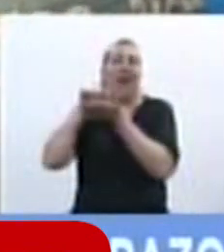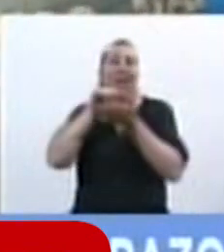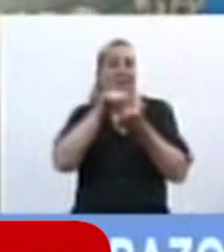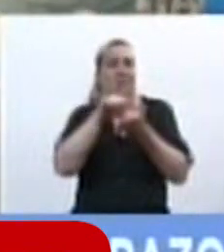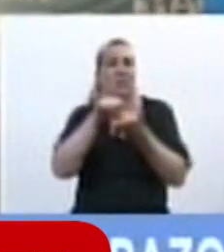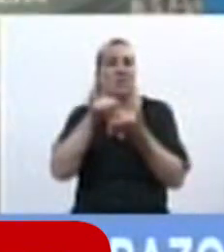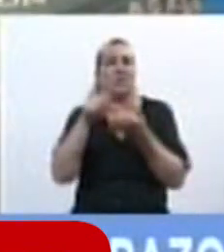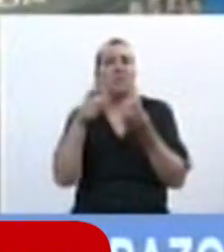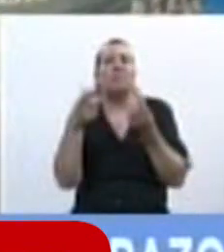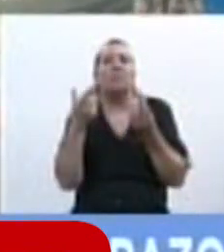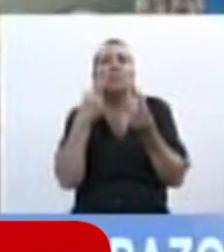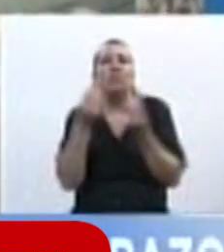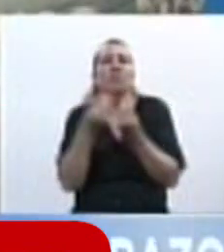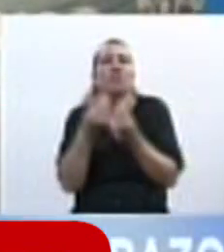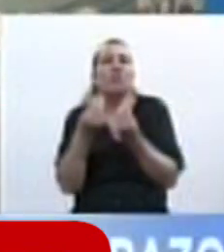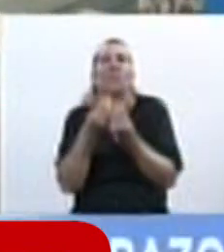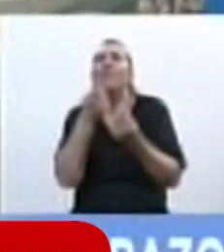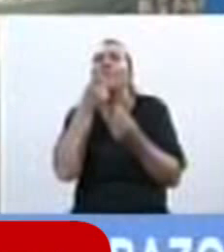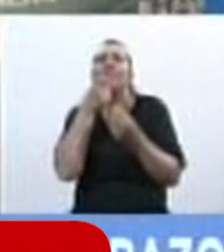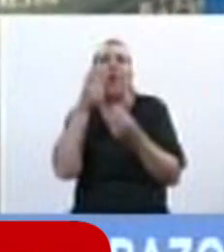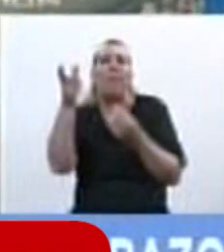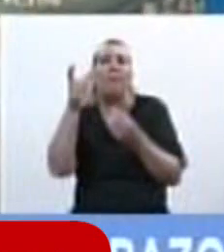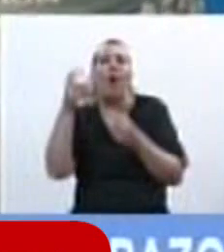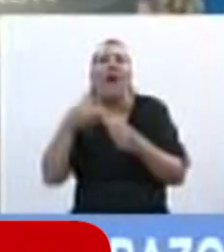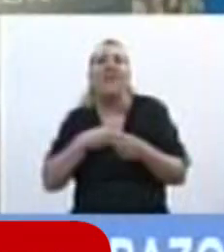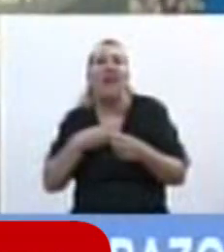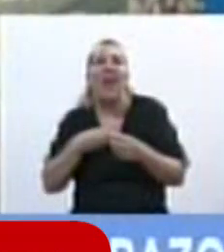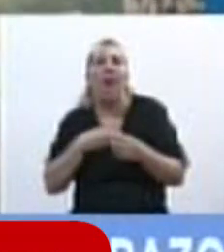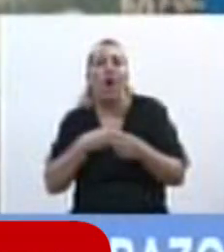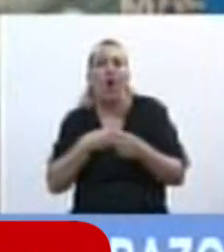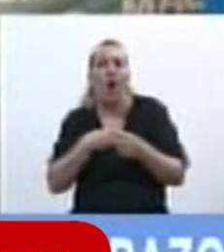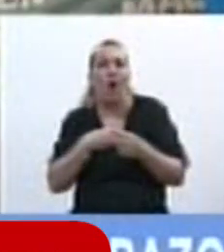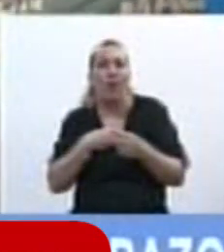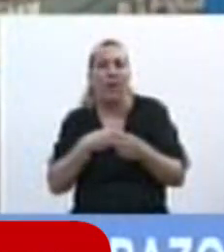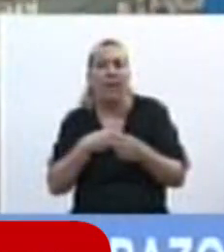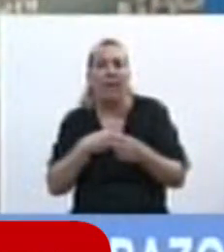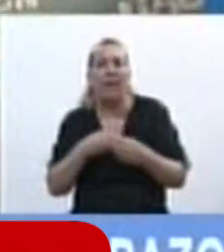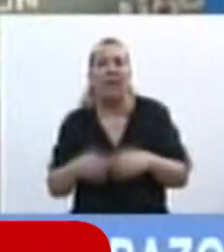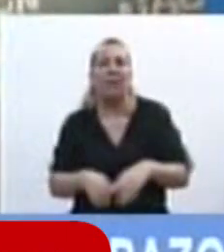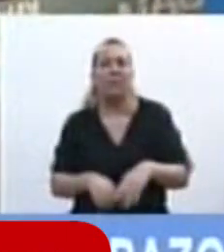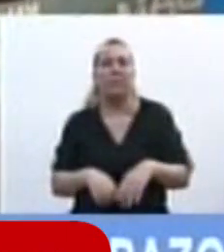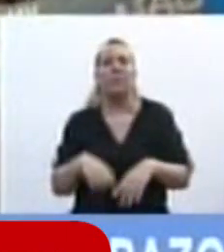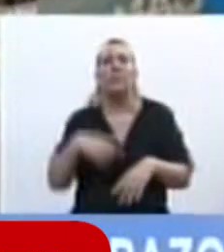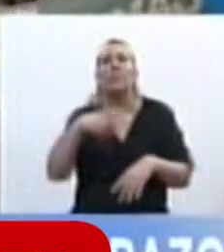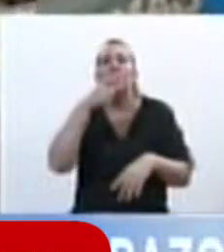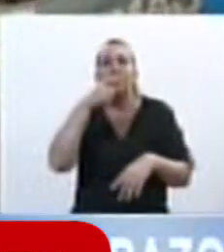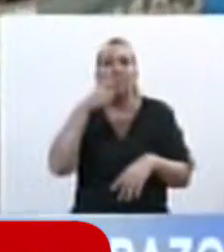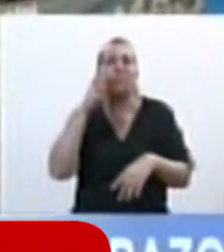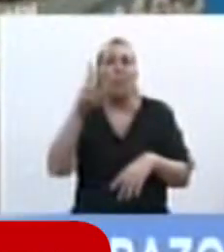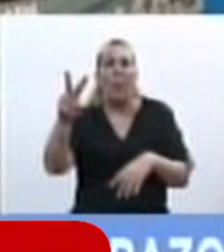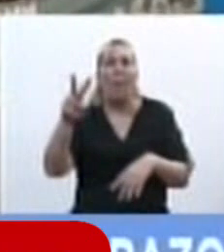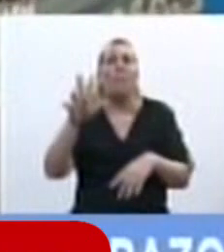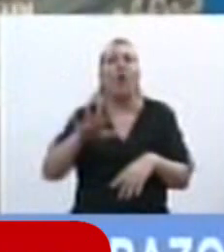varias religiones, o mejor dicho, con ninguna religión en términos absolutos, vemos que en el Lejano o en el Medio Oriente tenemos